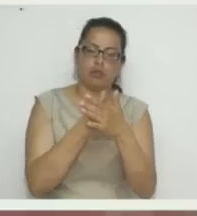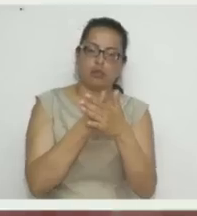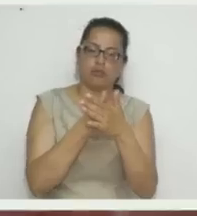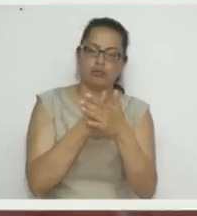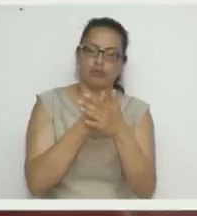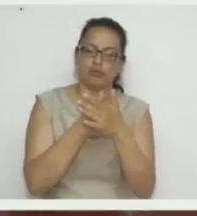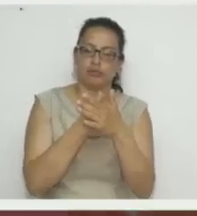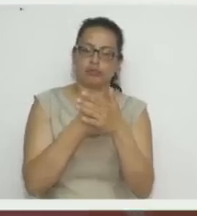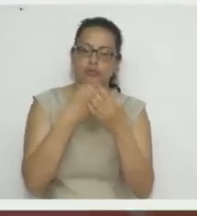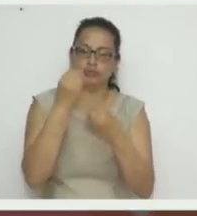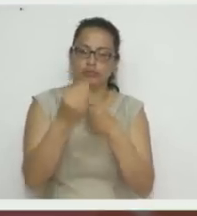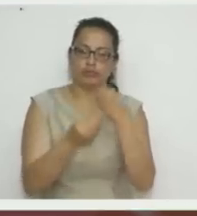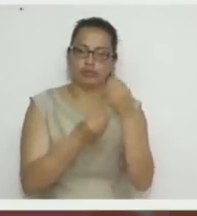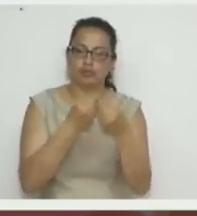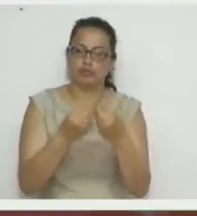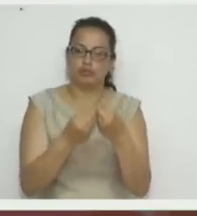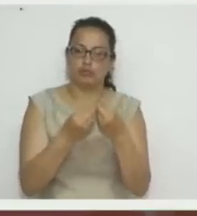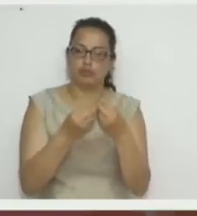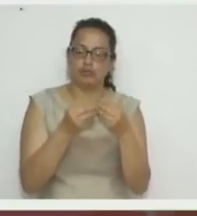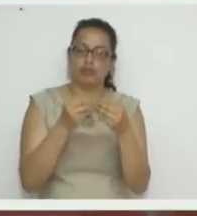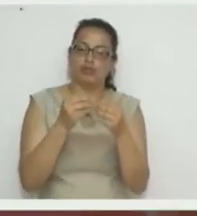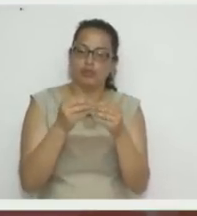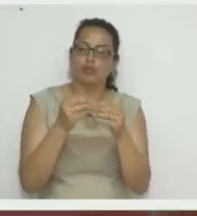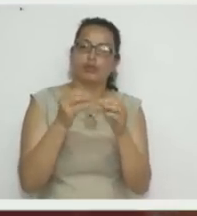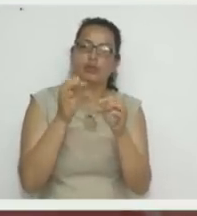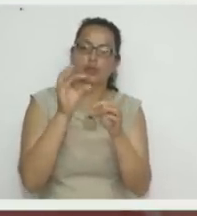céntrico también se hace con unos troqueles especiales.